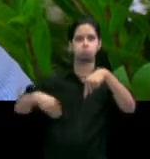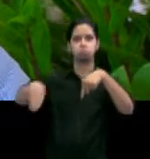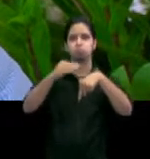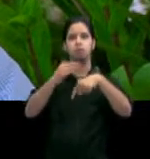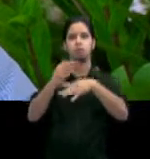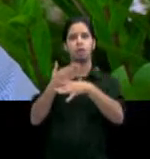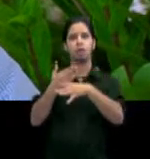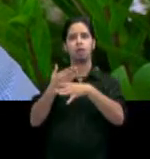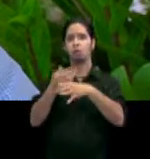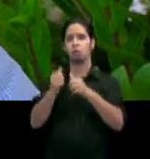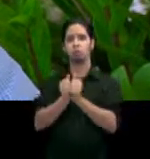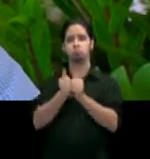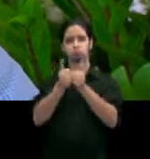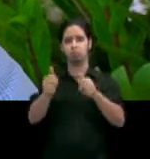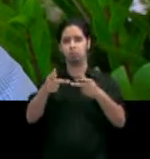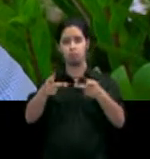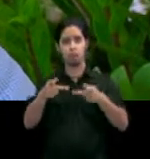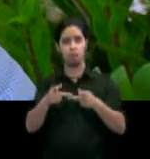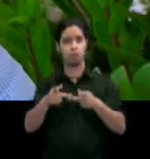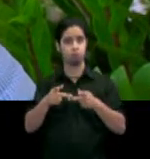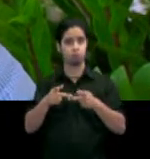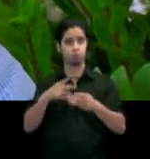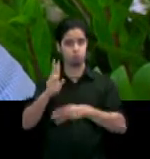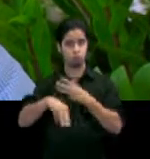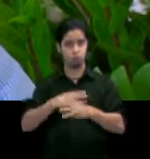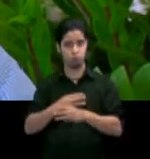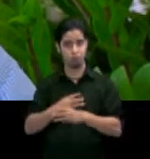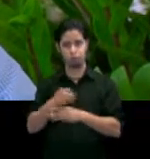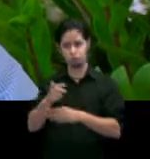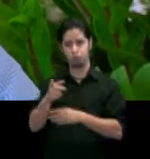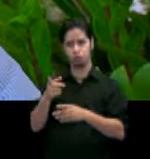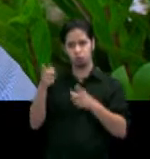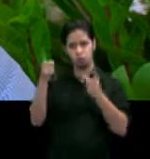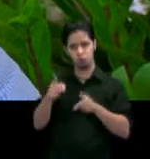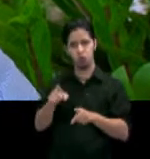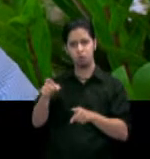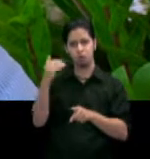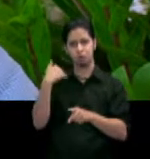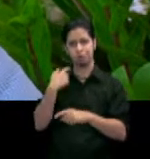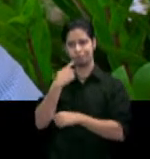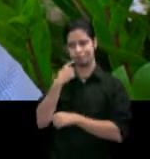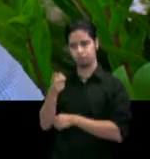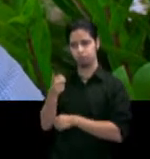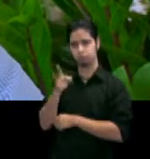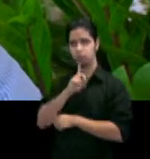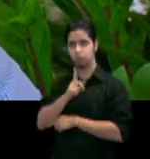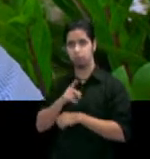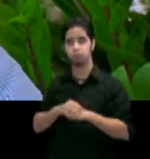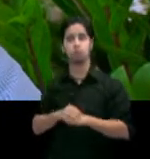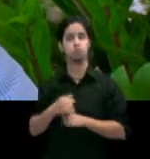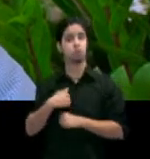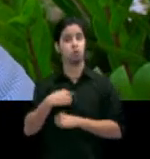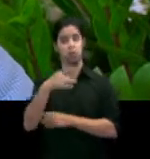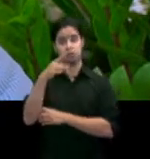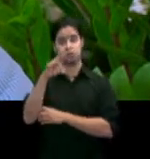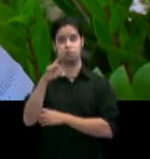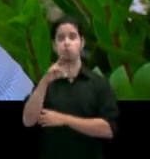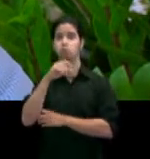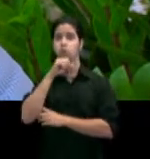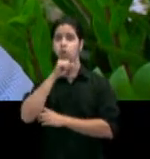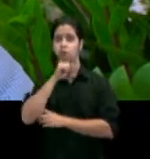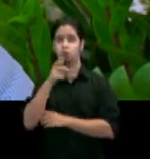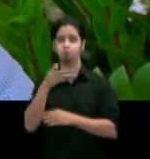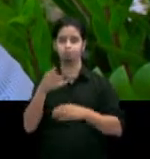parte del mundo. Esto de pronto surgió porque tuviste tu experiencia directamente. Sí, yo perdí mi pierna a mis 18 años a consecuencia del cáncer. Yo parto de mi